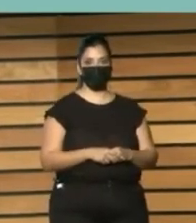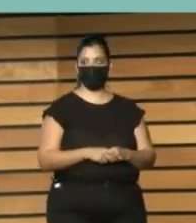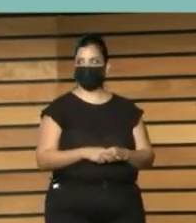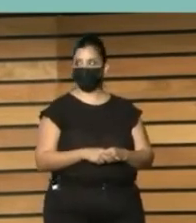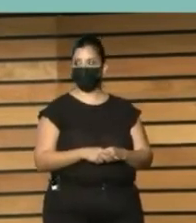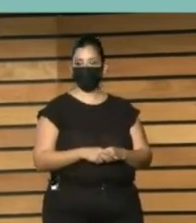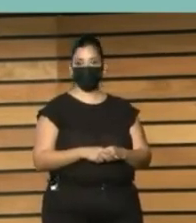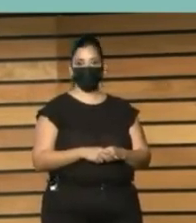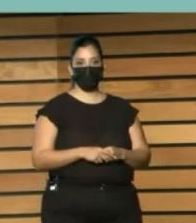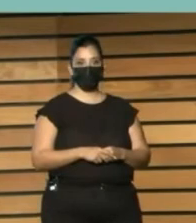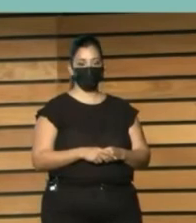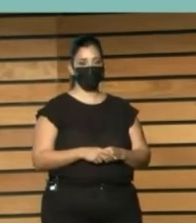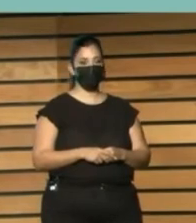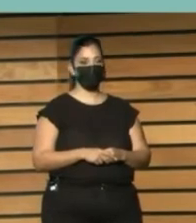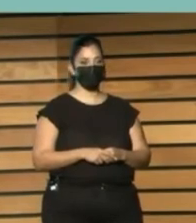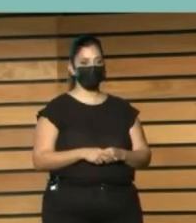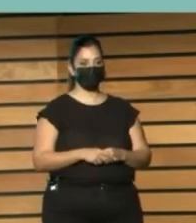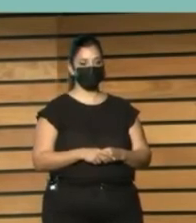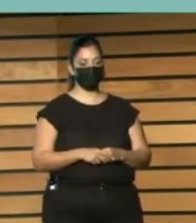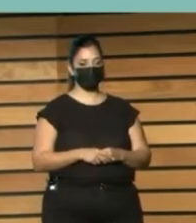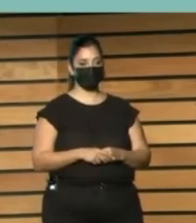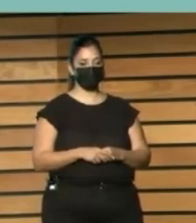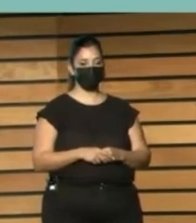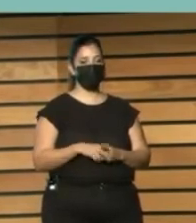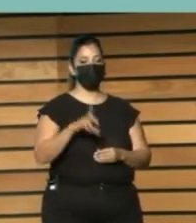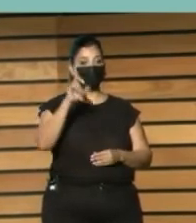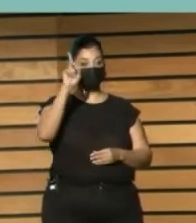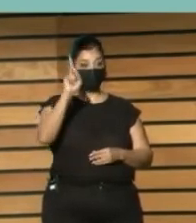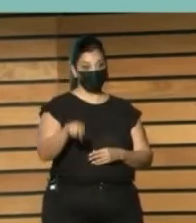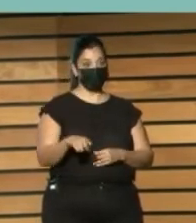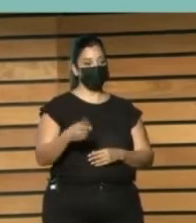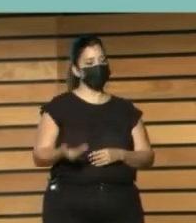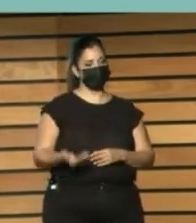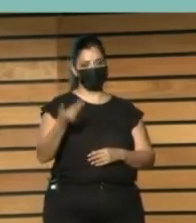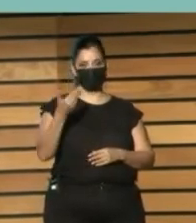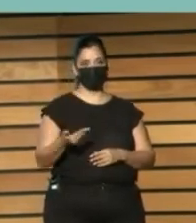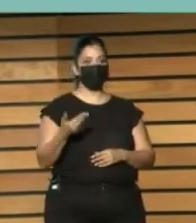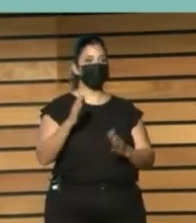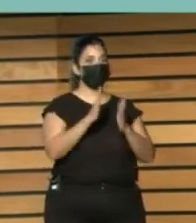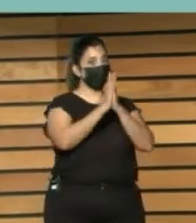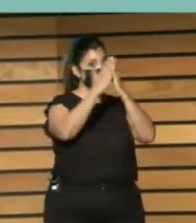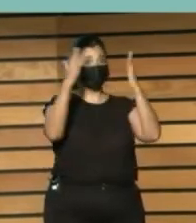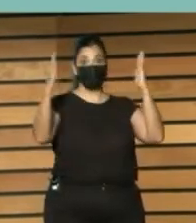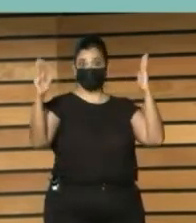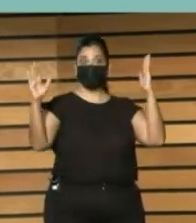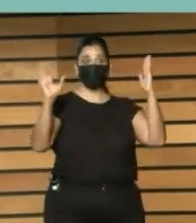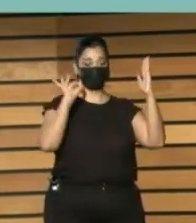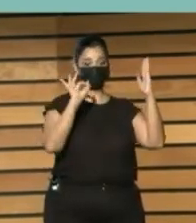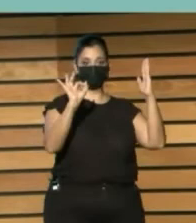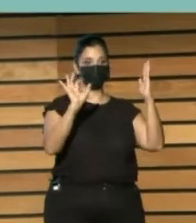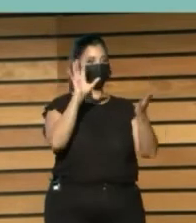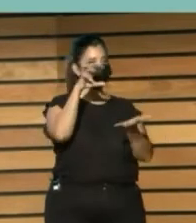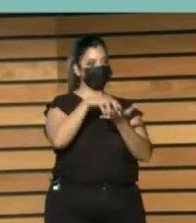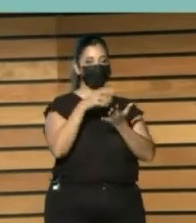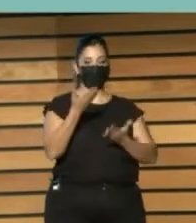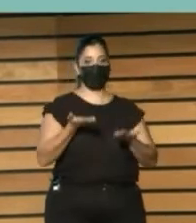Y Para ello Las bibliotecas Son una herramienta Muy importante Para mantener Este tipo De política